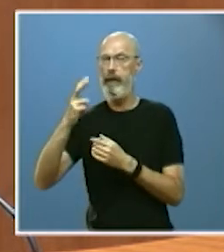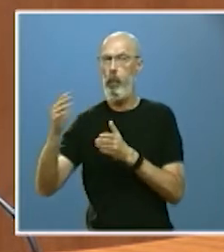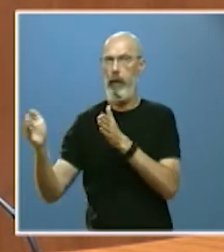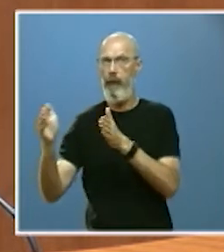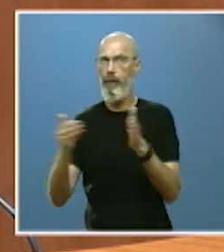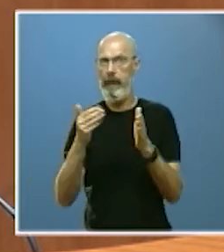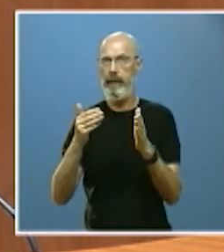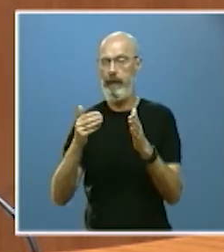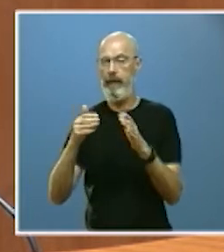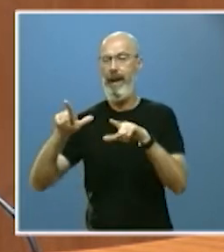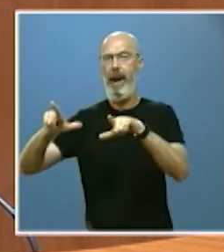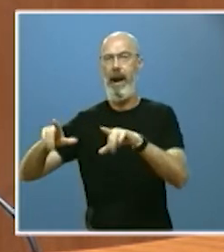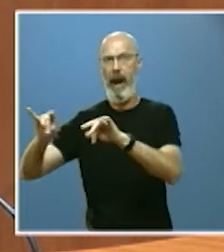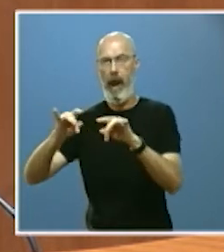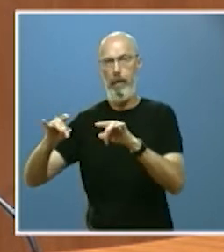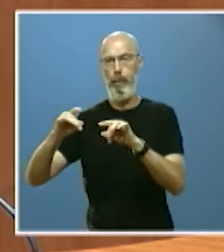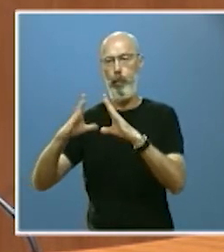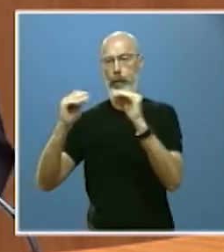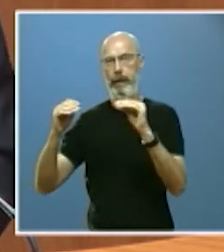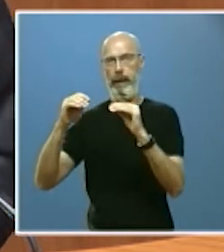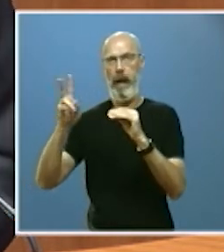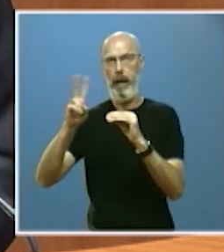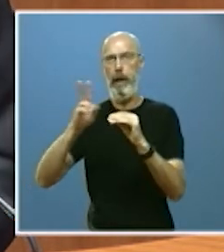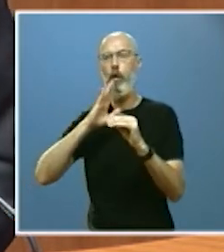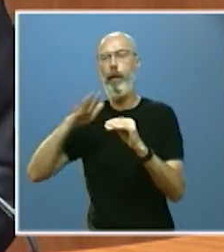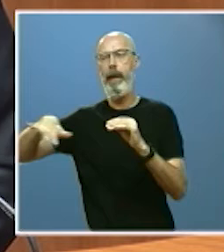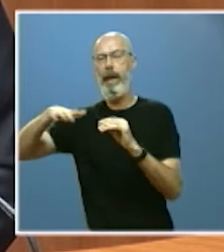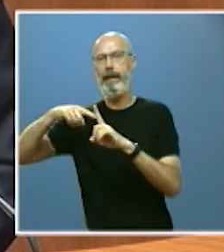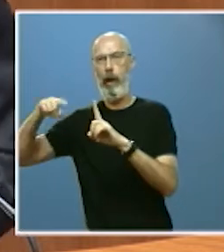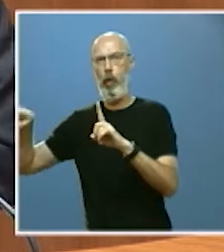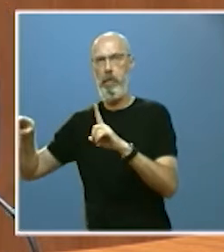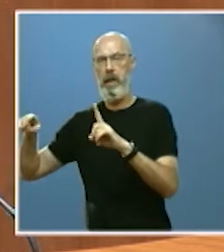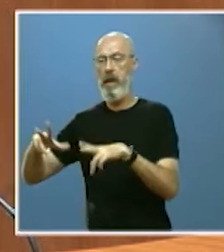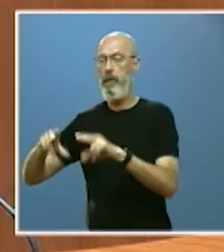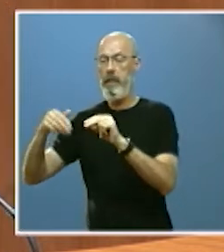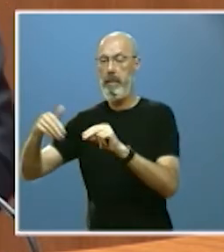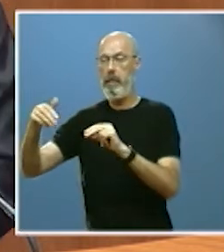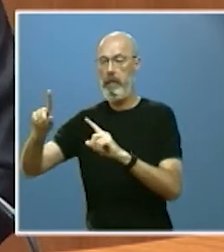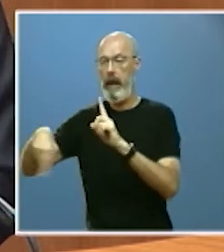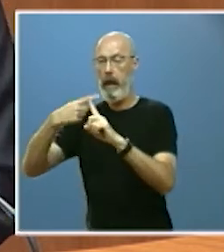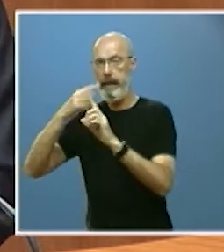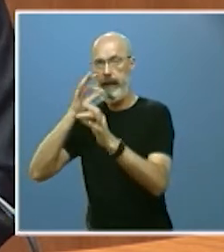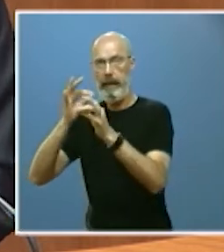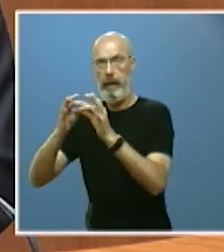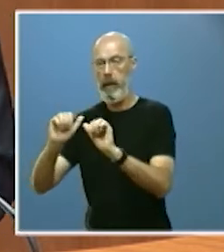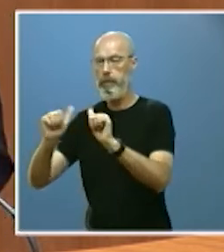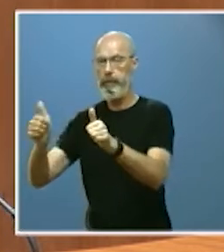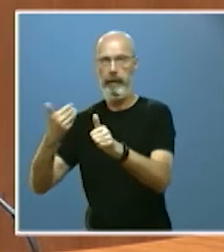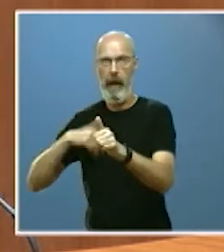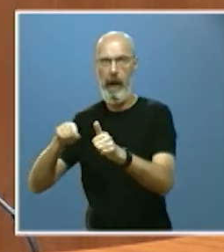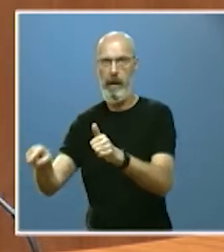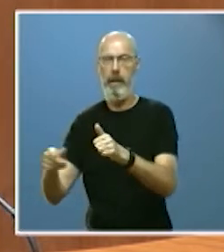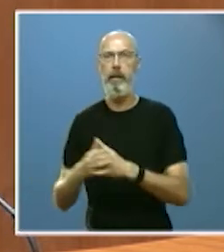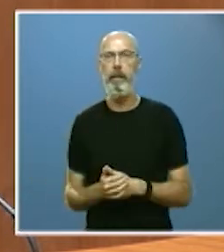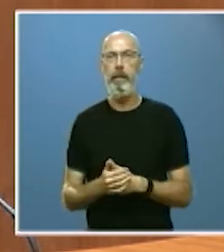de la Universidad de Valladolid en Segovia que estará concluida y operativa para el inicio del próximo curso gracias